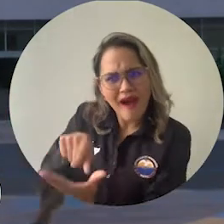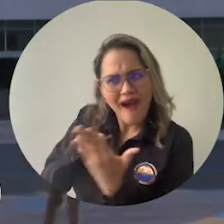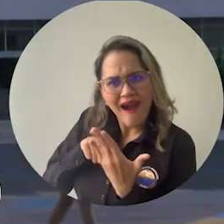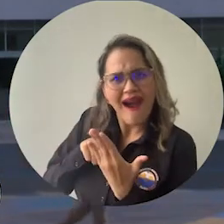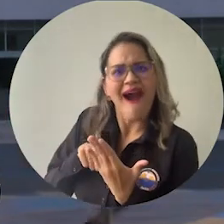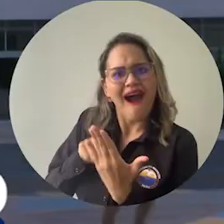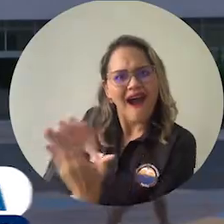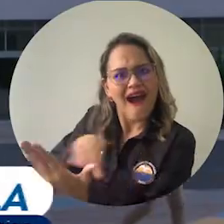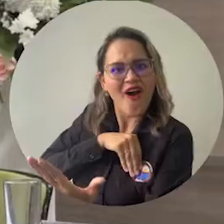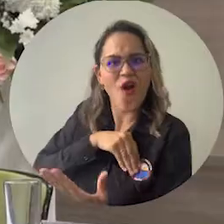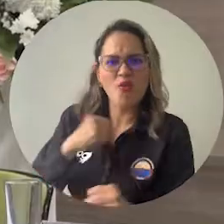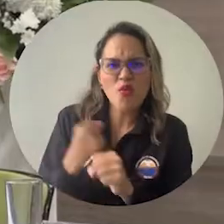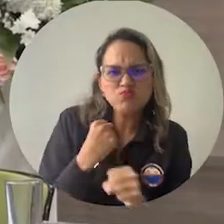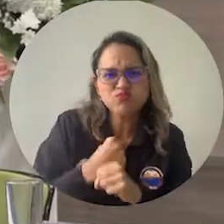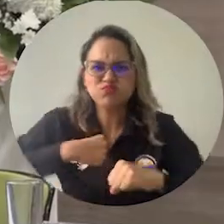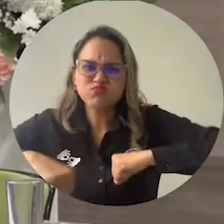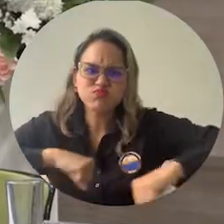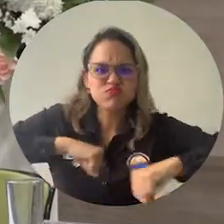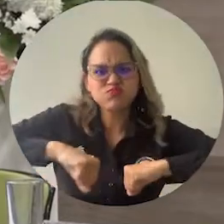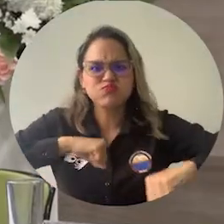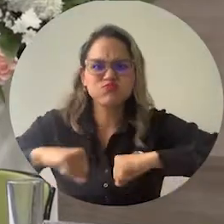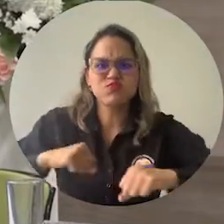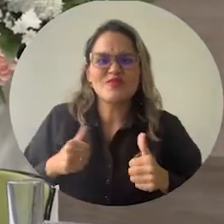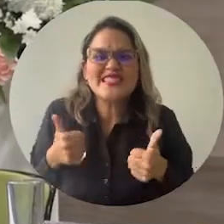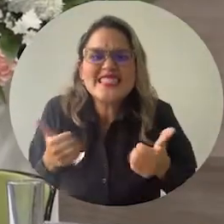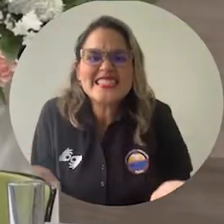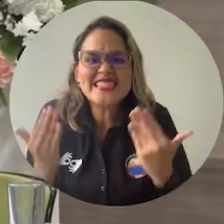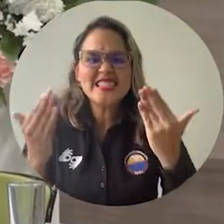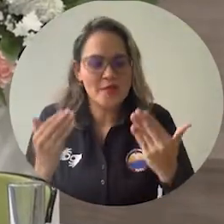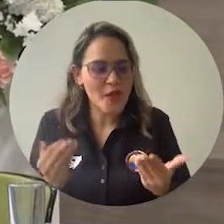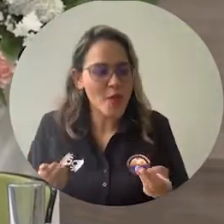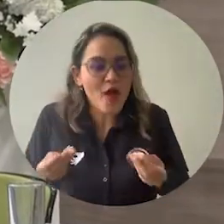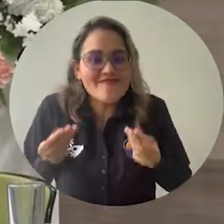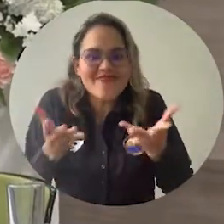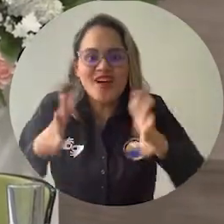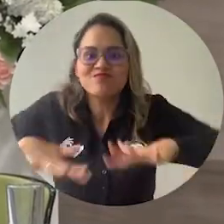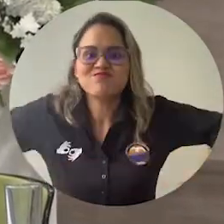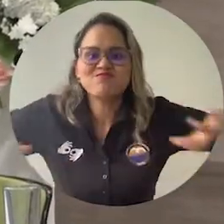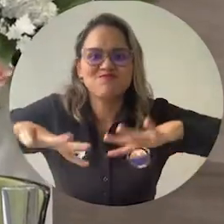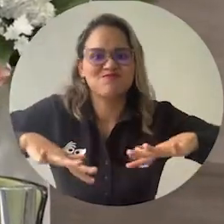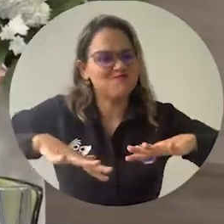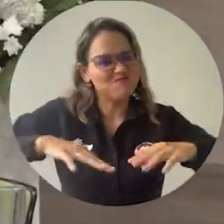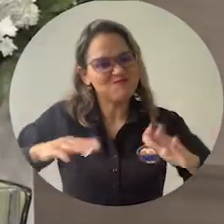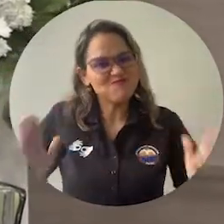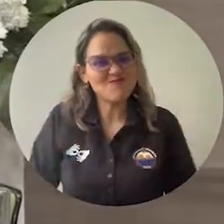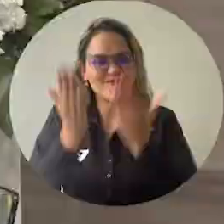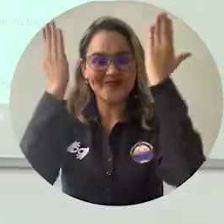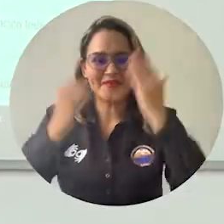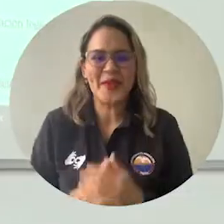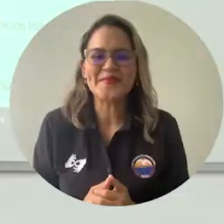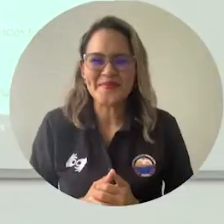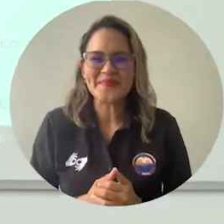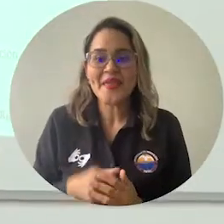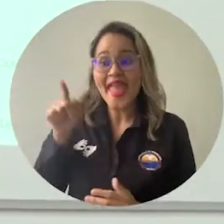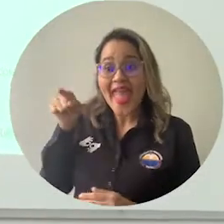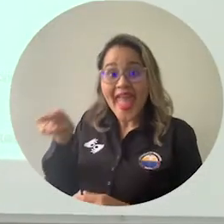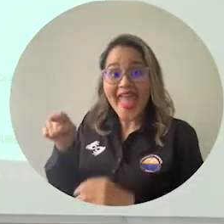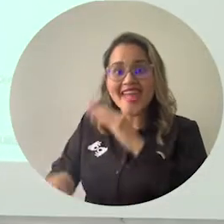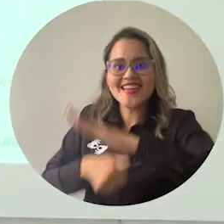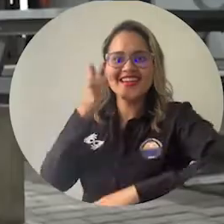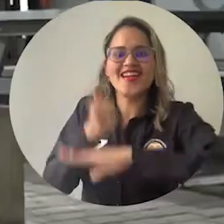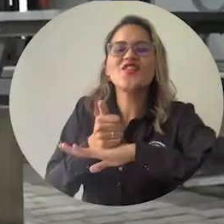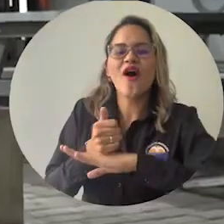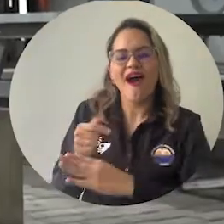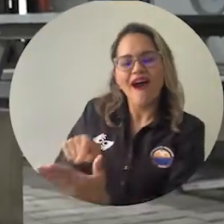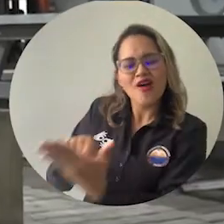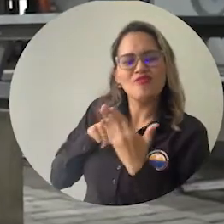trascendencia en el territorio. Con esta distinción otorgada al máximo directivo de Unimagdalena se ratifica una vez más su compromiso con la investigación